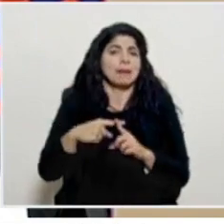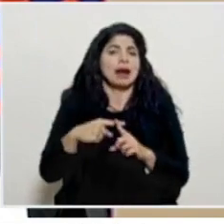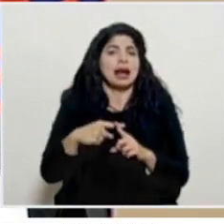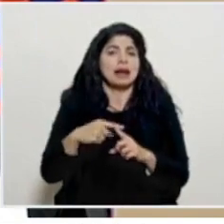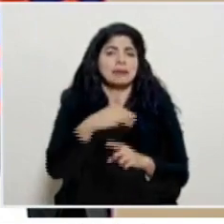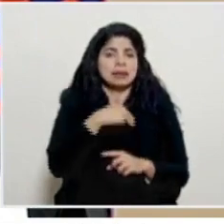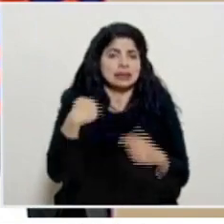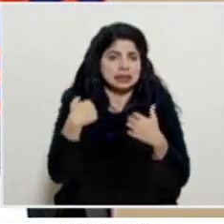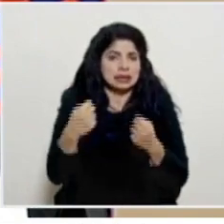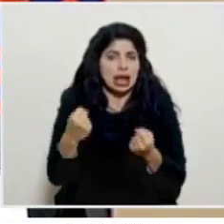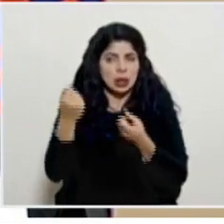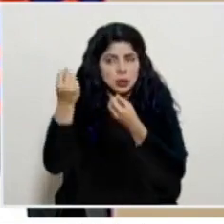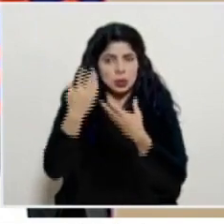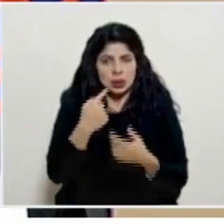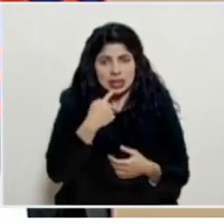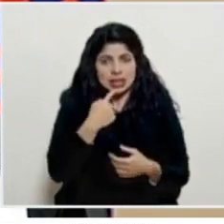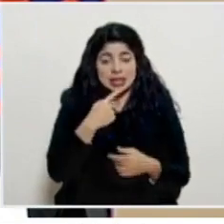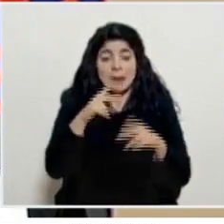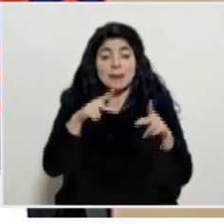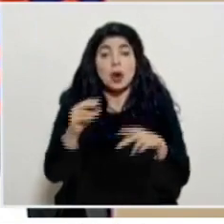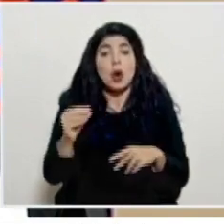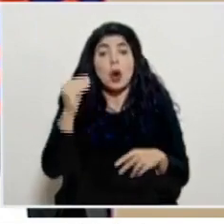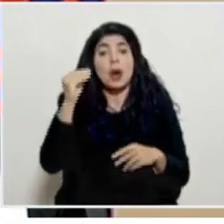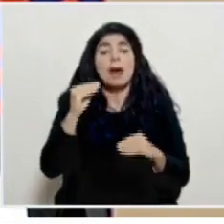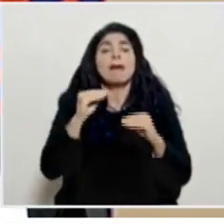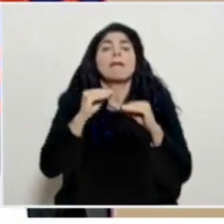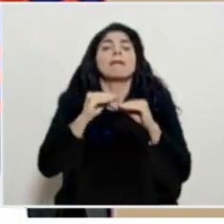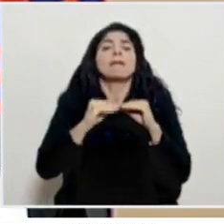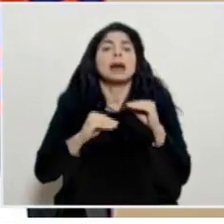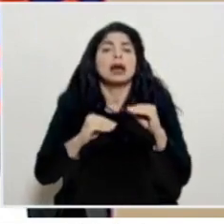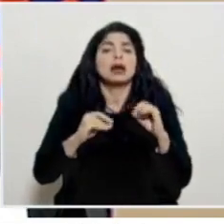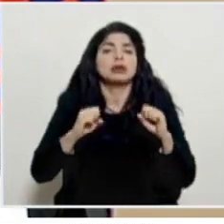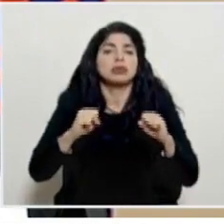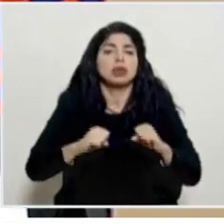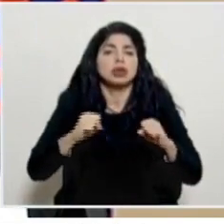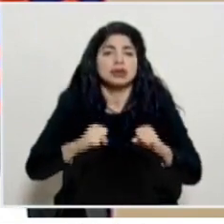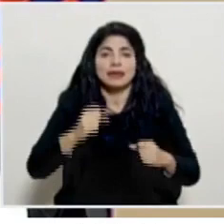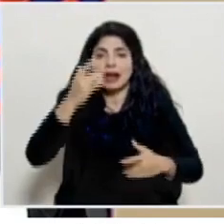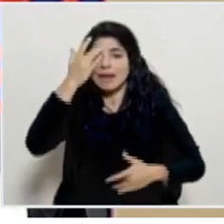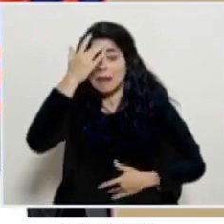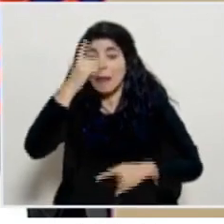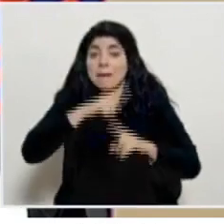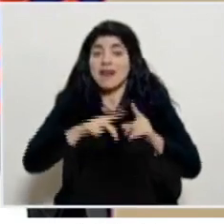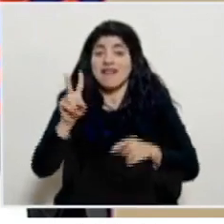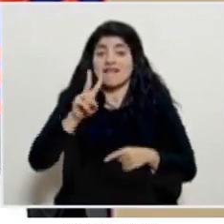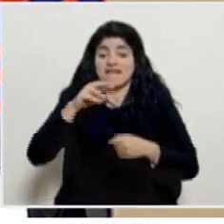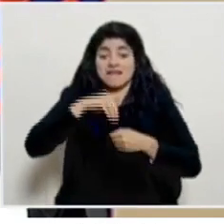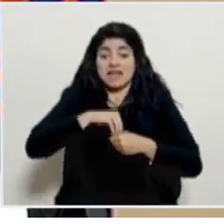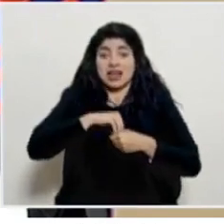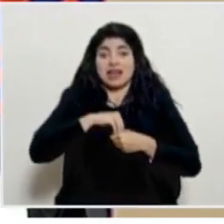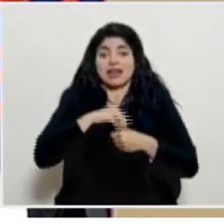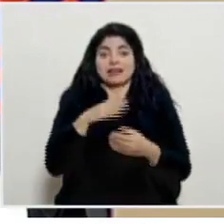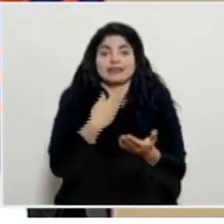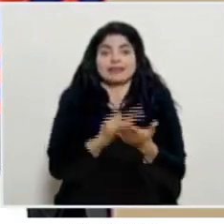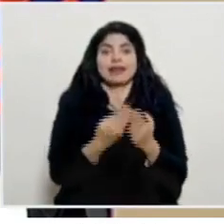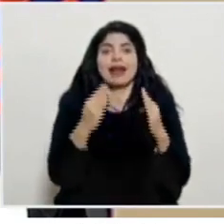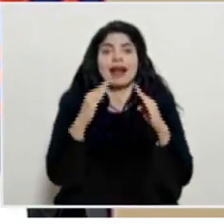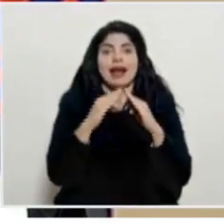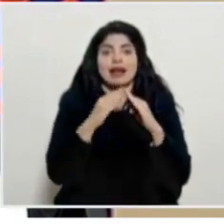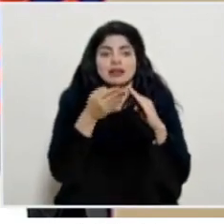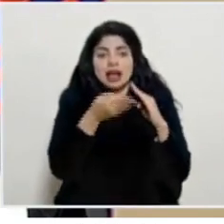del Ministerio de Salud tienen menos probabilidad de enfermar pero llevan el virus a sus casas donde hay